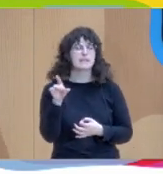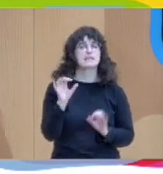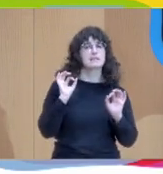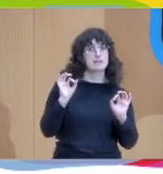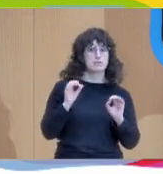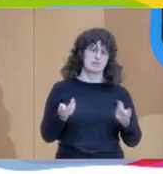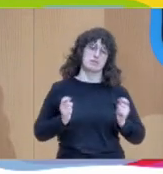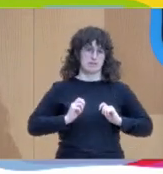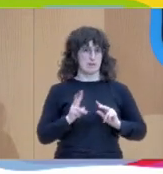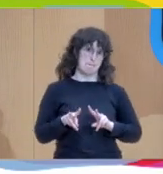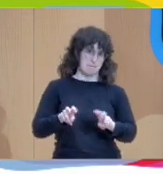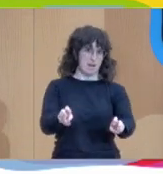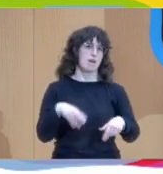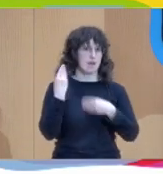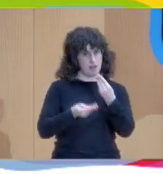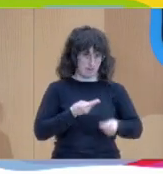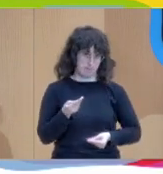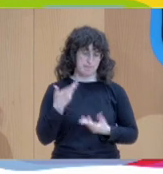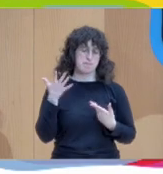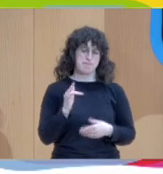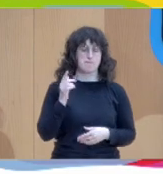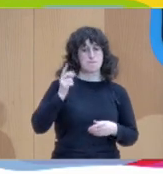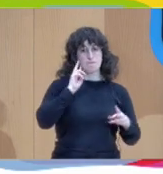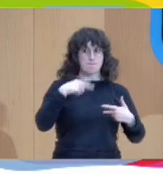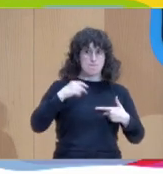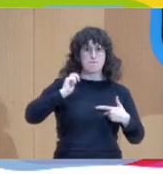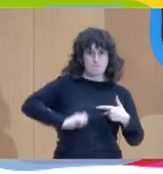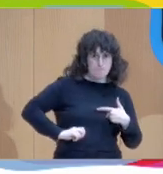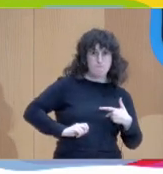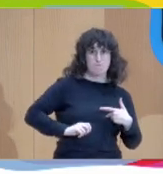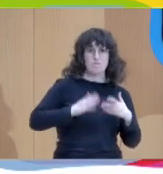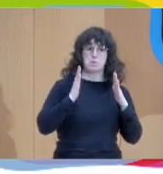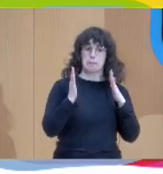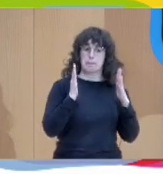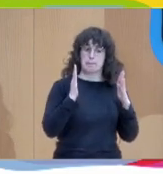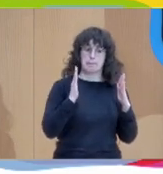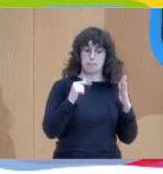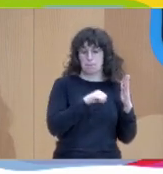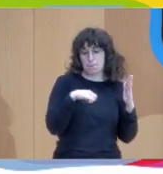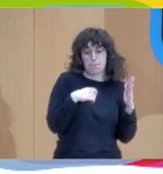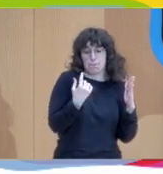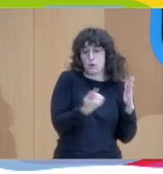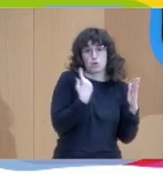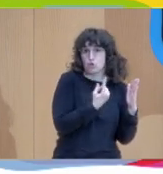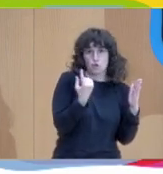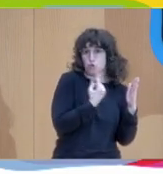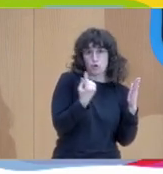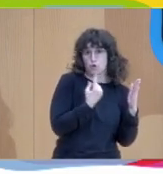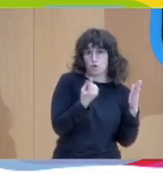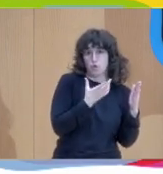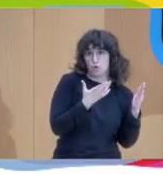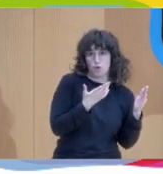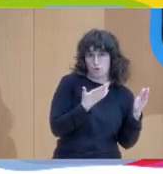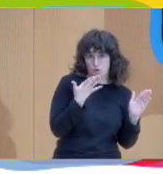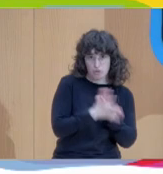Y también como profesional al acostumbrarme a estar solo en una parte del proceso. Es decir, soy una pieza en una parte del proceso. Facilito un